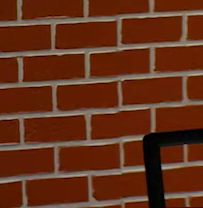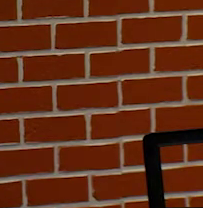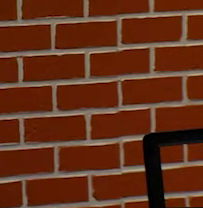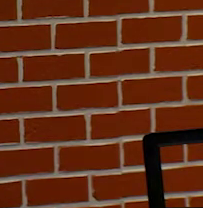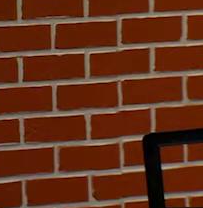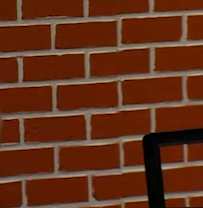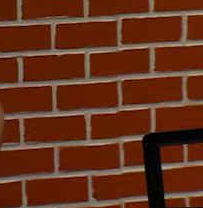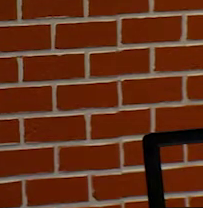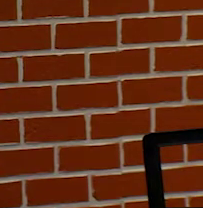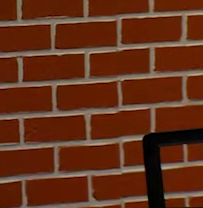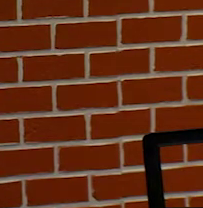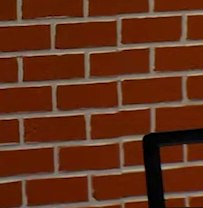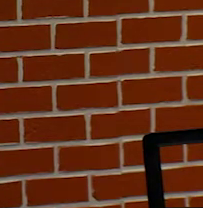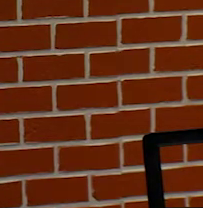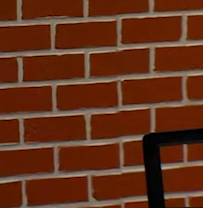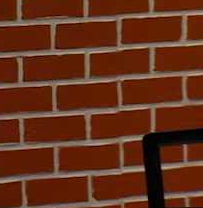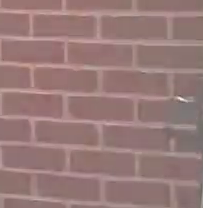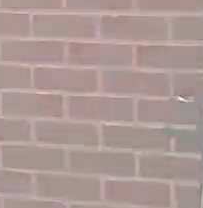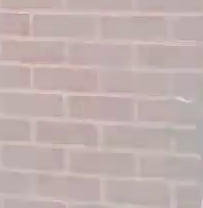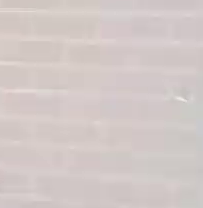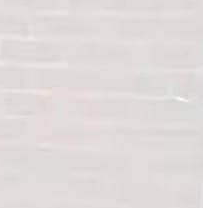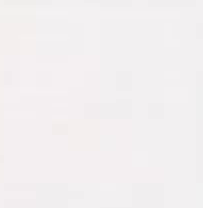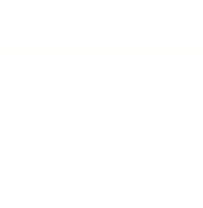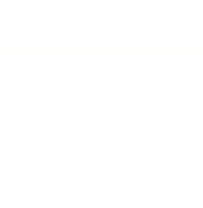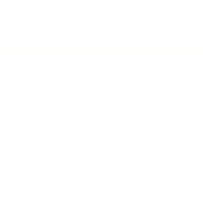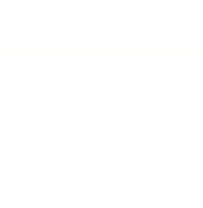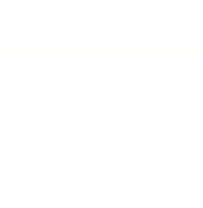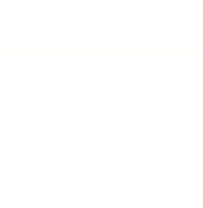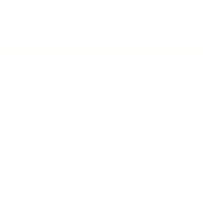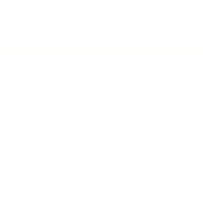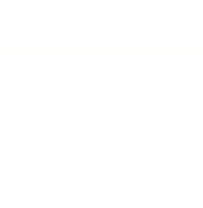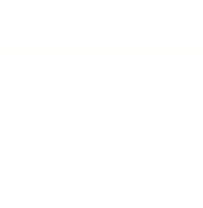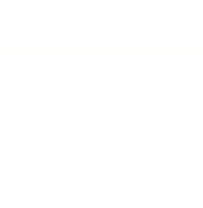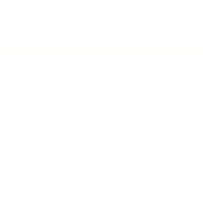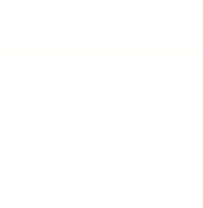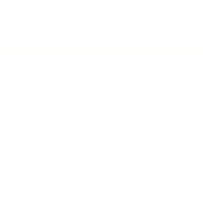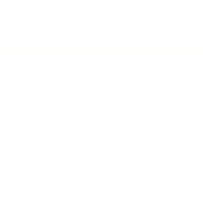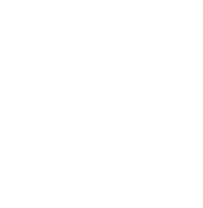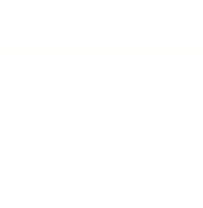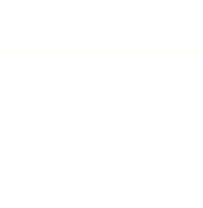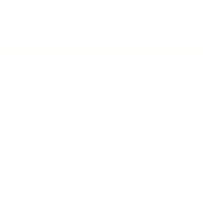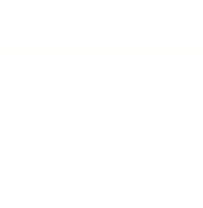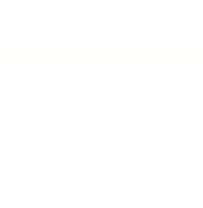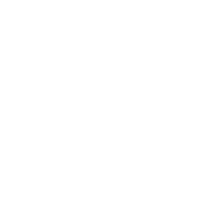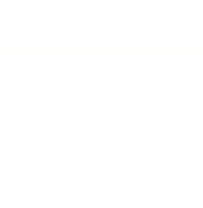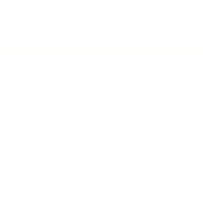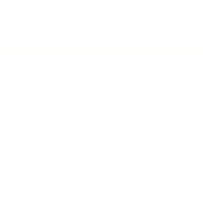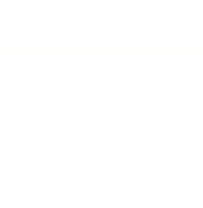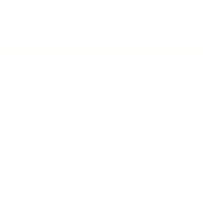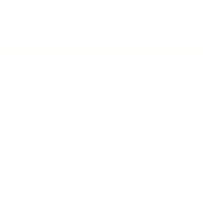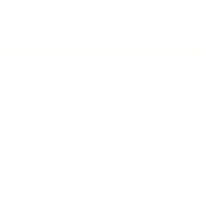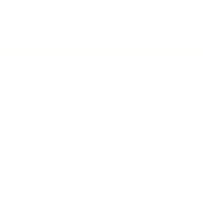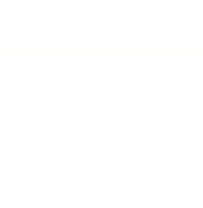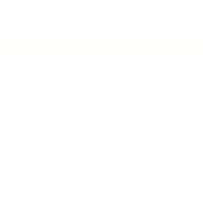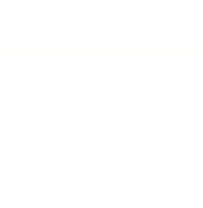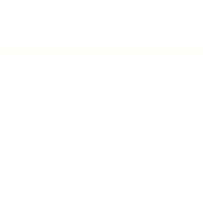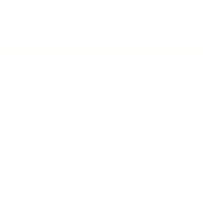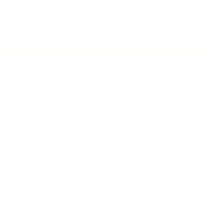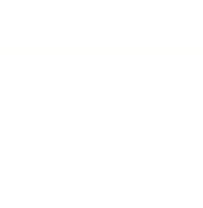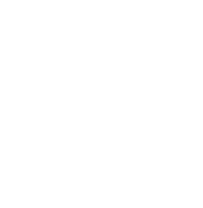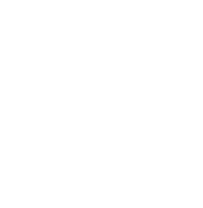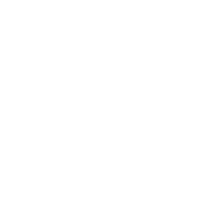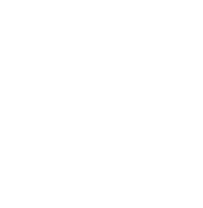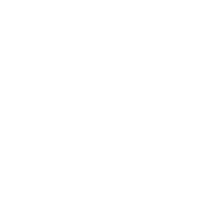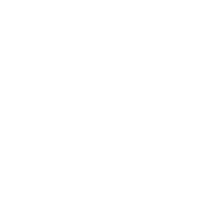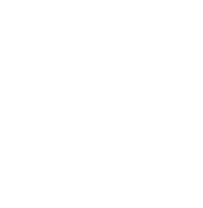cantaremos las canciones muy fácilmente. Imaginen que la primera nota de una canción está aquí. Y la segunda nota sube dos peldaños.